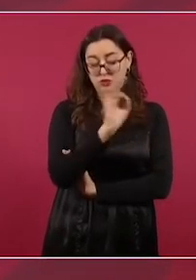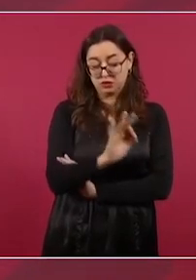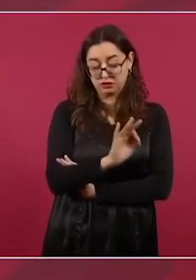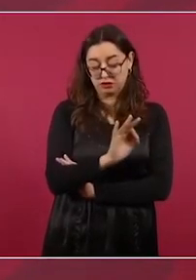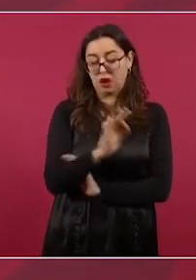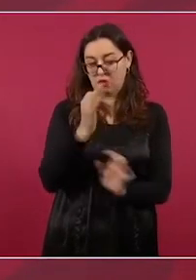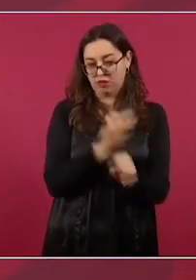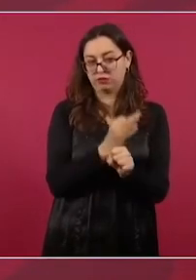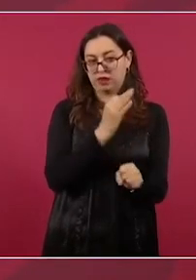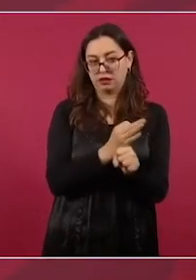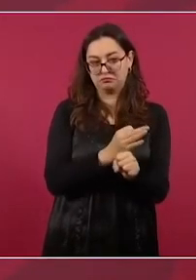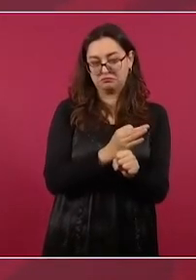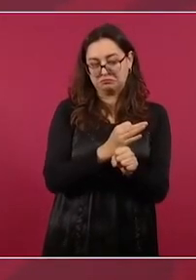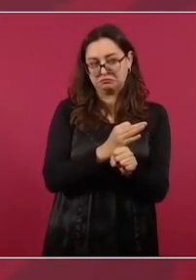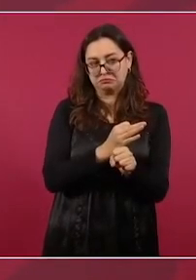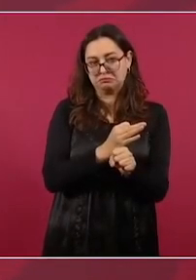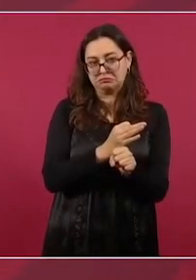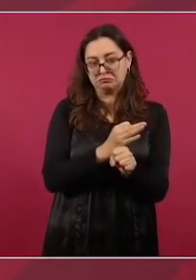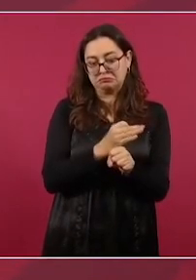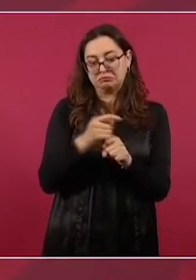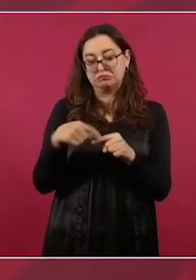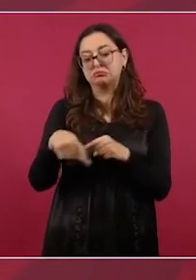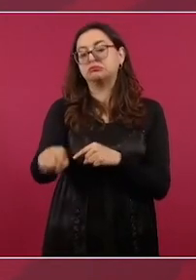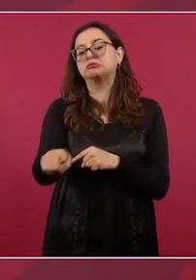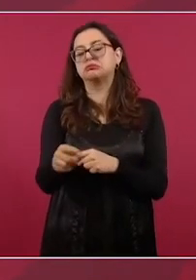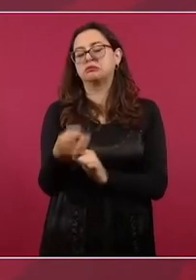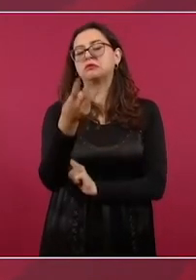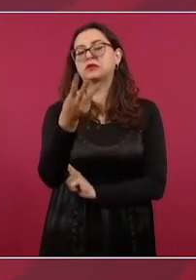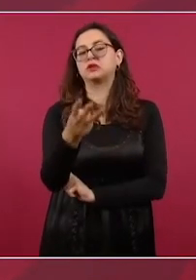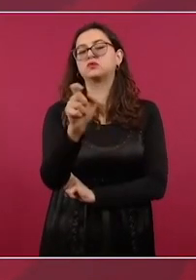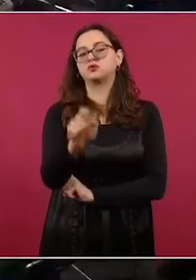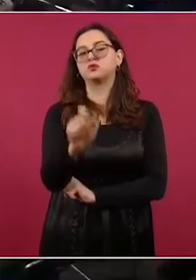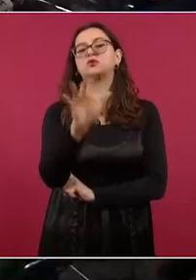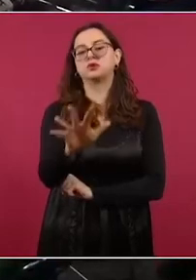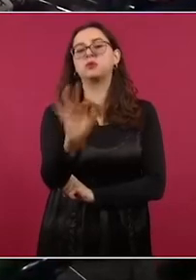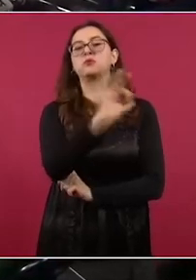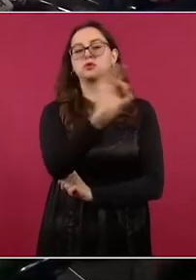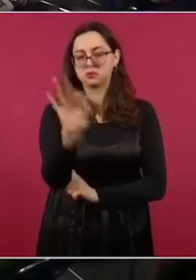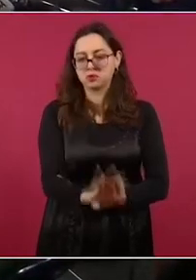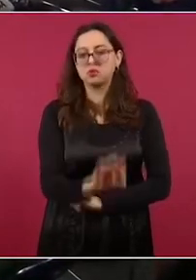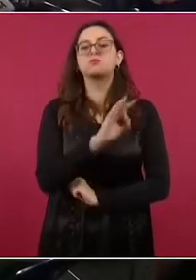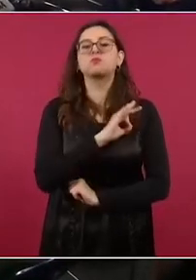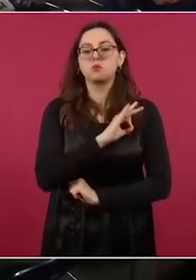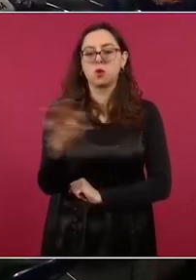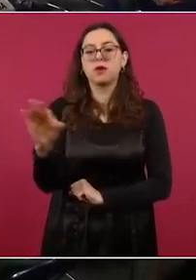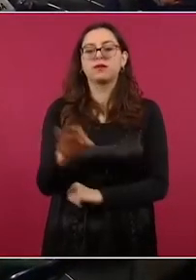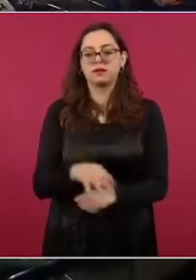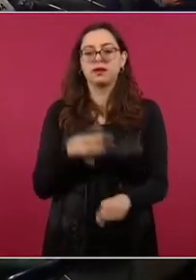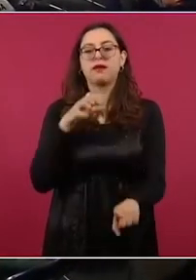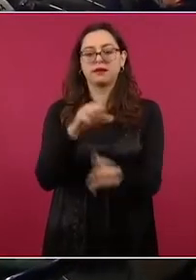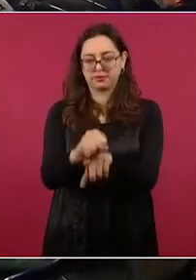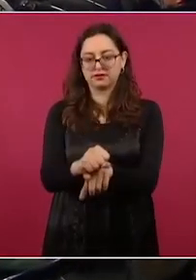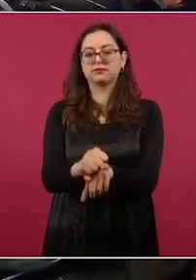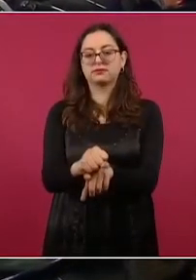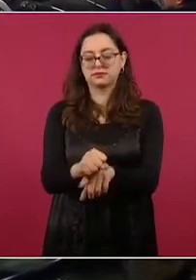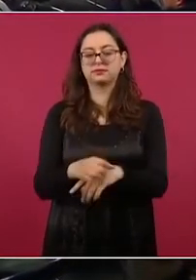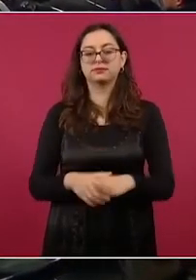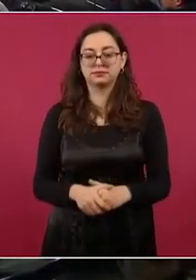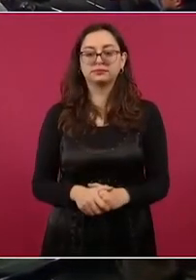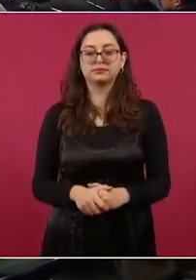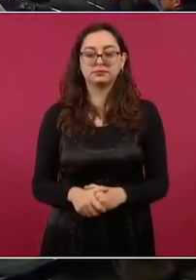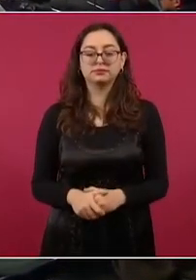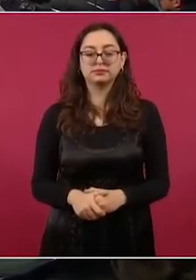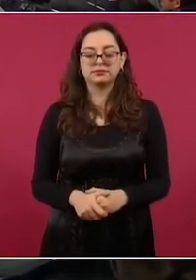de este año y que